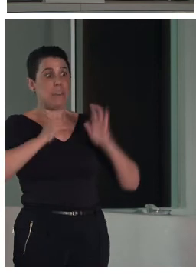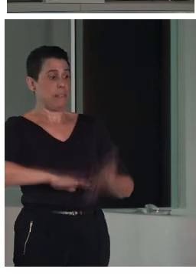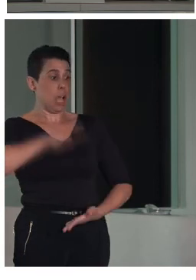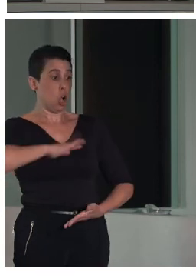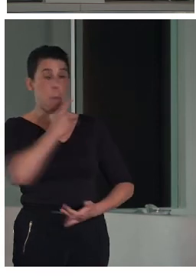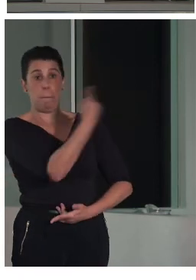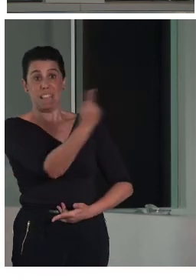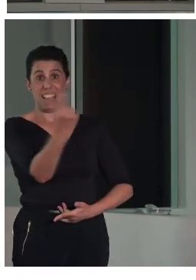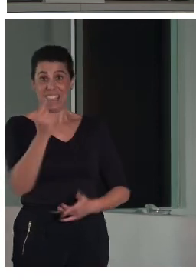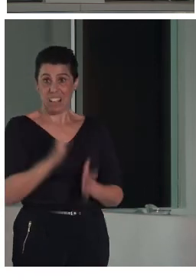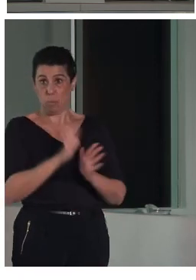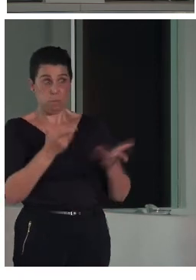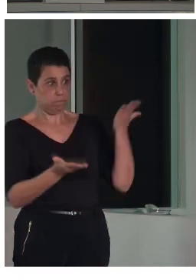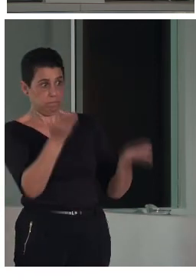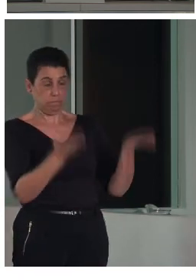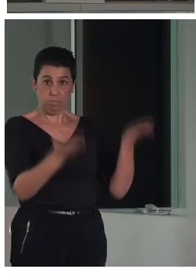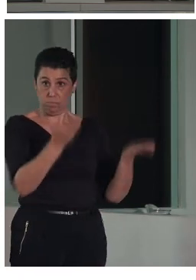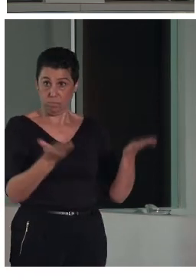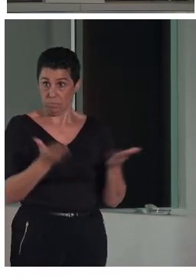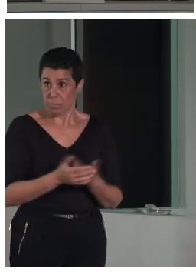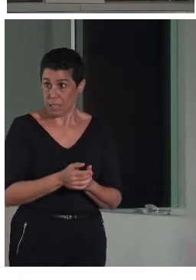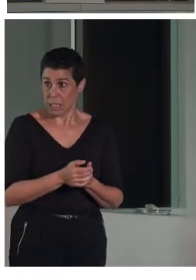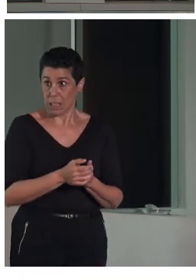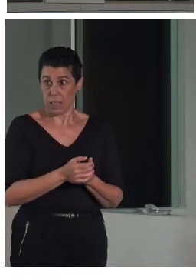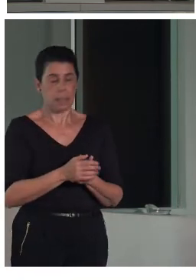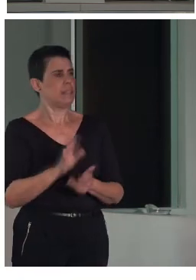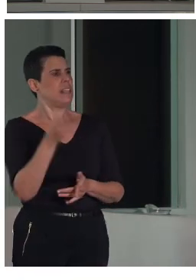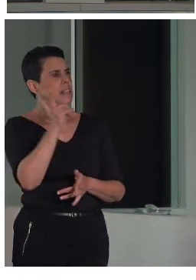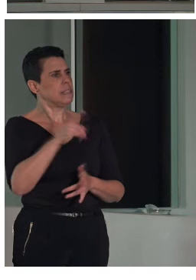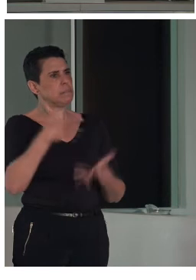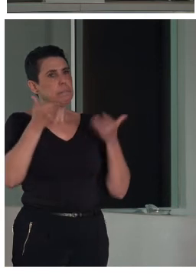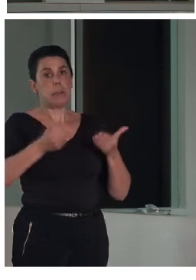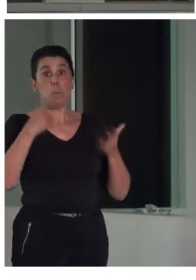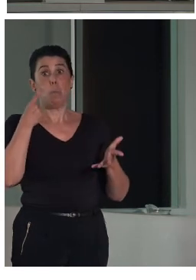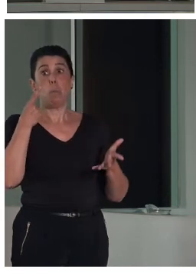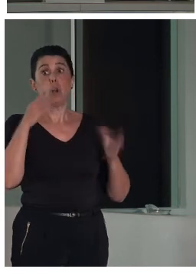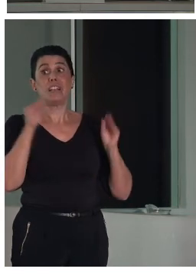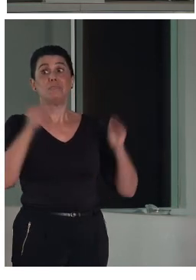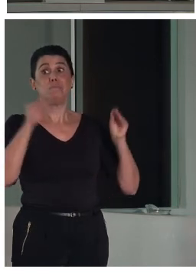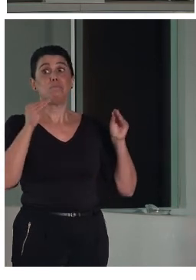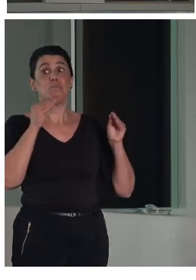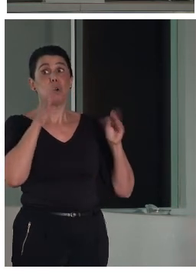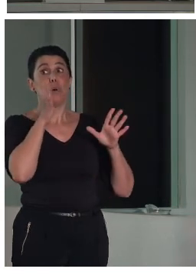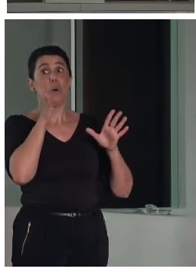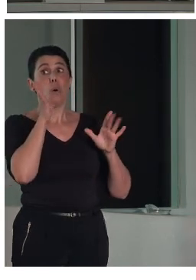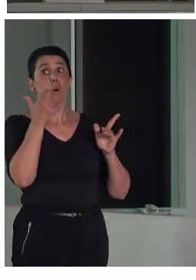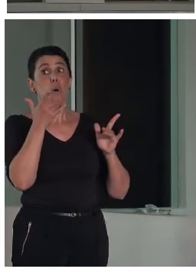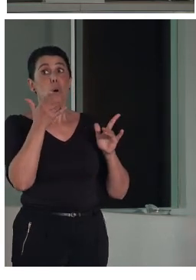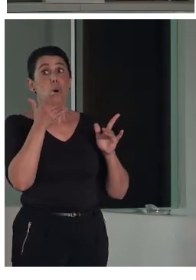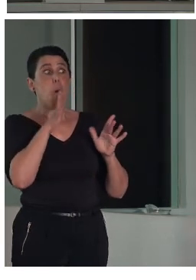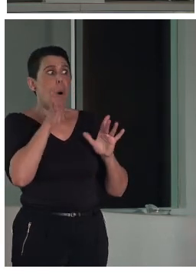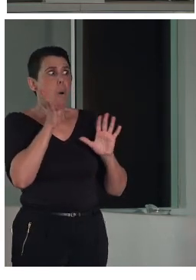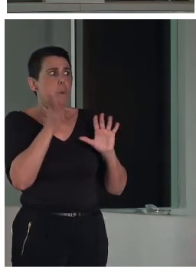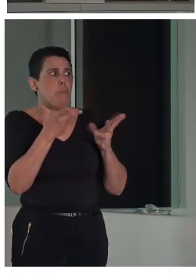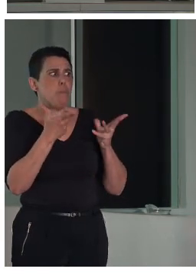sino que buscamos ese equilibrio se da una situación además muy llamativa y es que llegan a ser sensibles también de las necesidades de sus